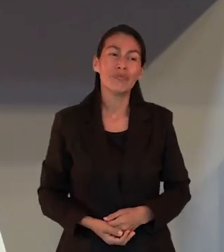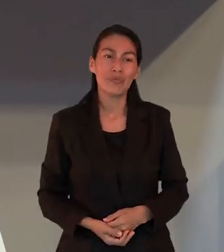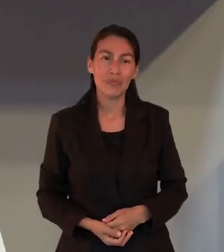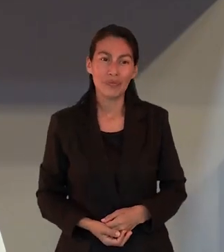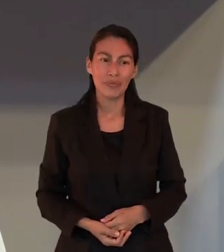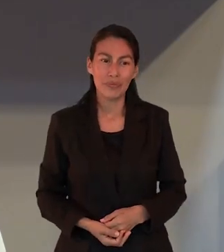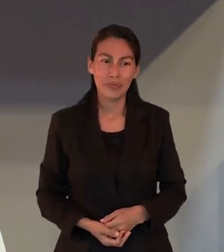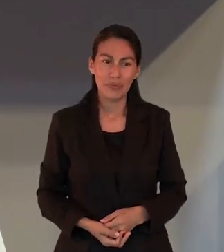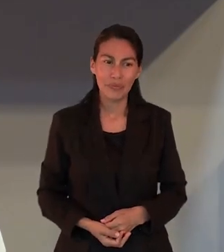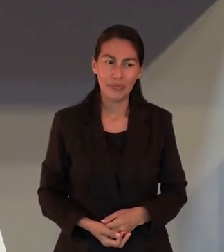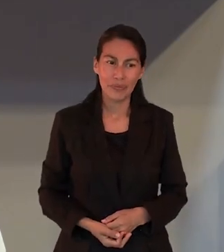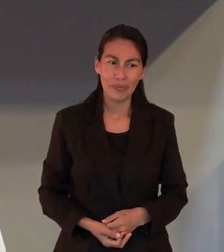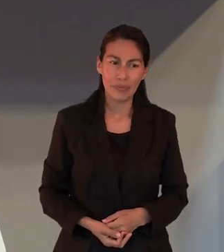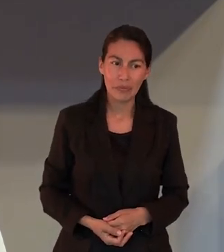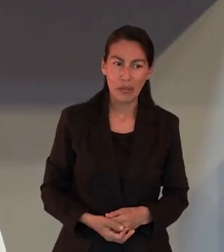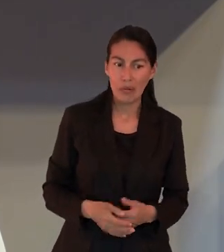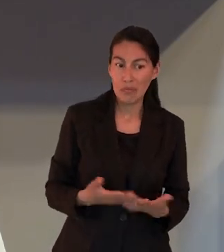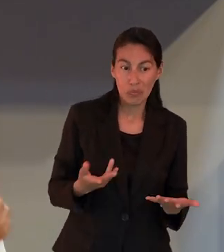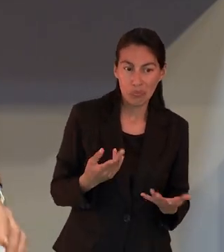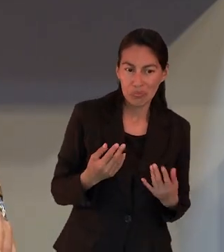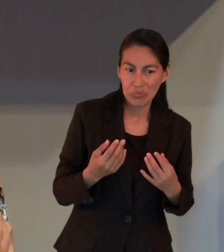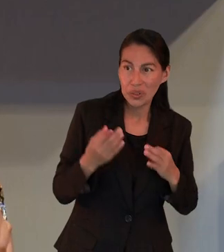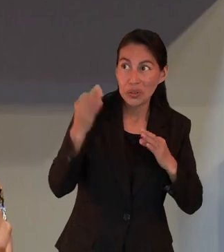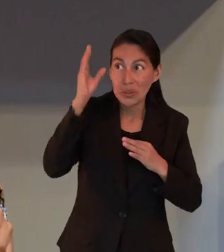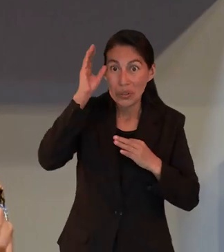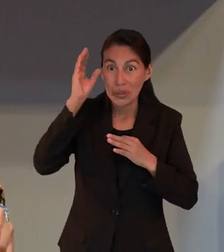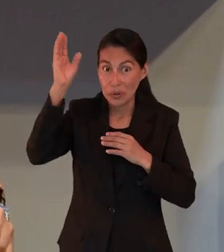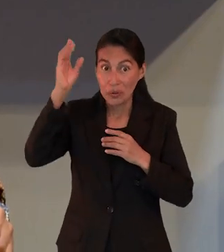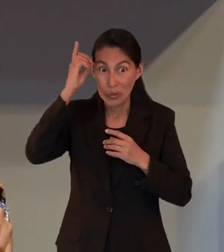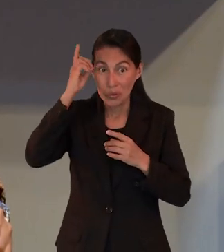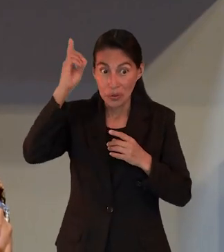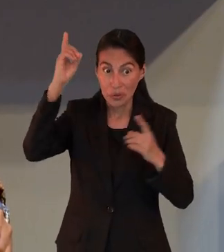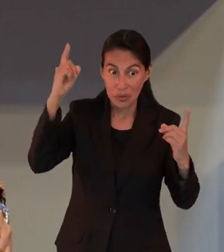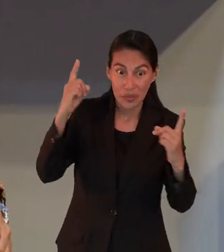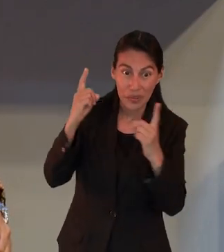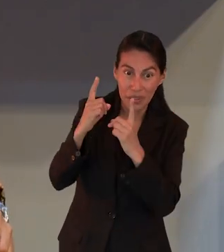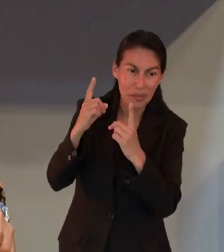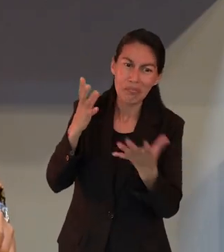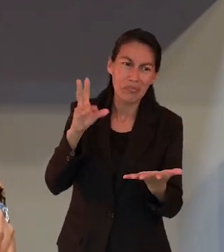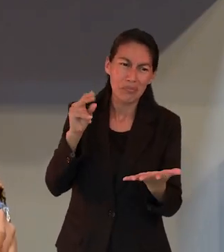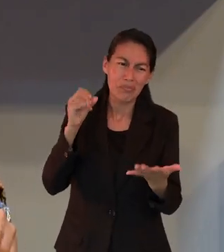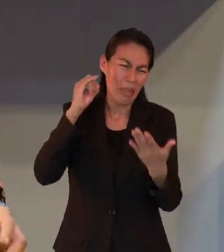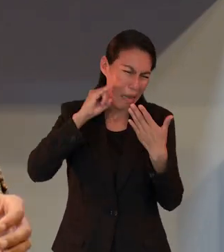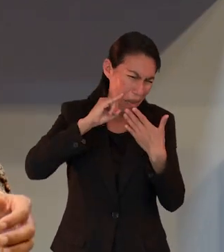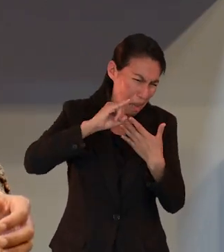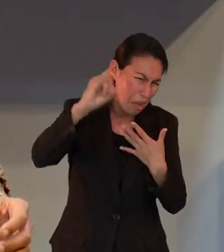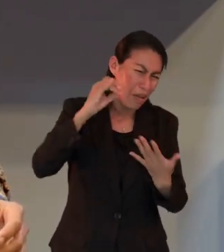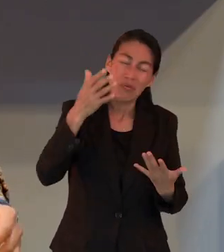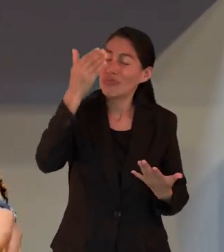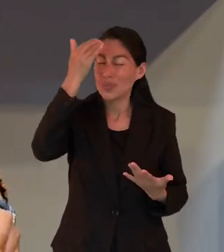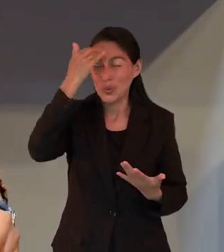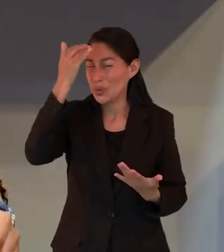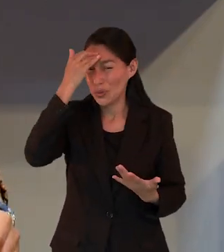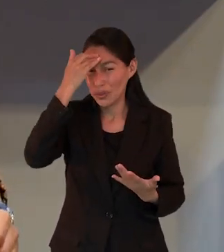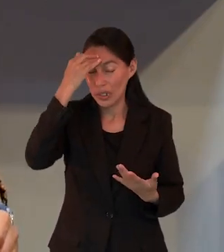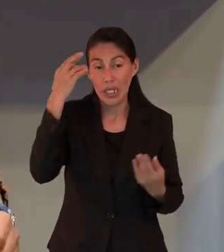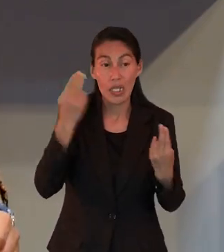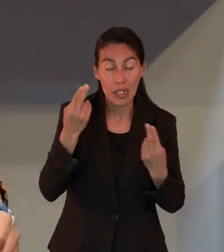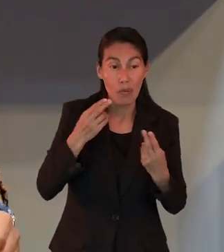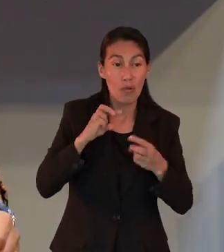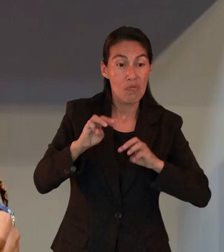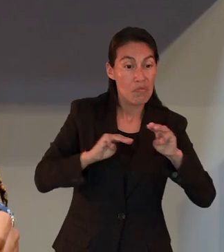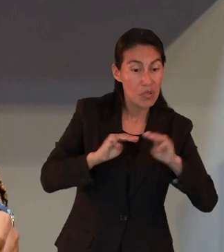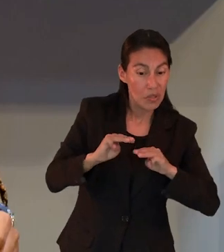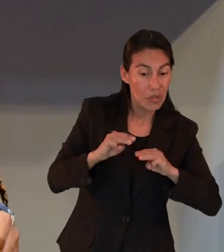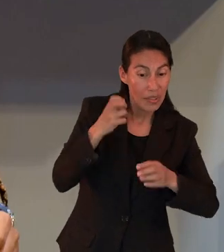lejos de nosotros así que qué bonito es pensar en esto y claro Vicky es cumplir la misión